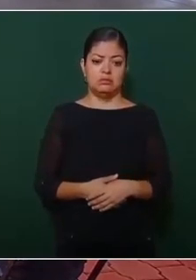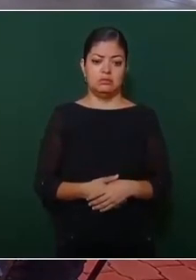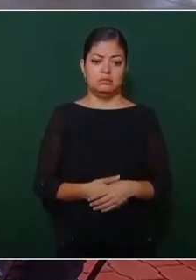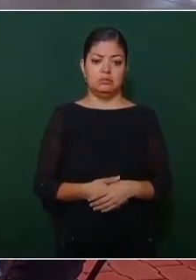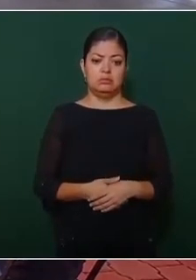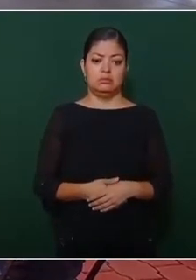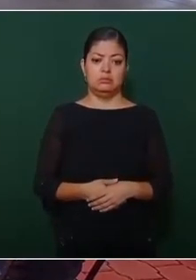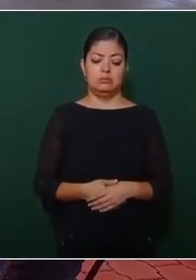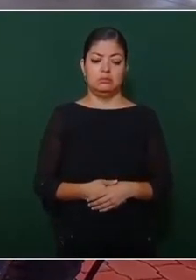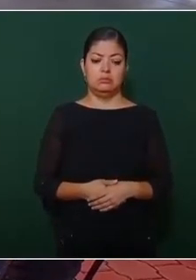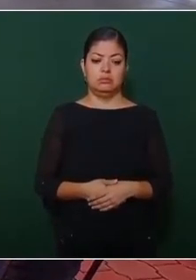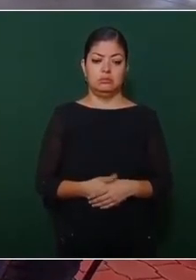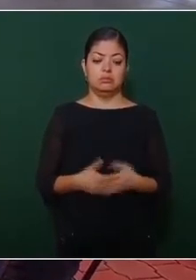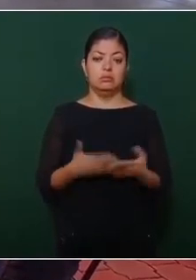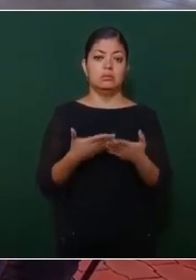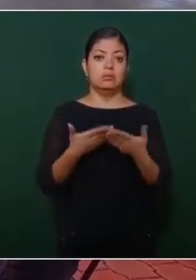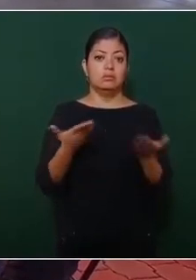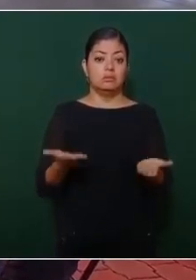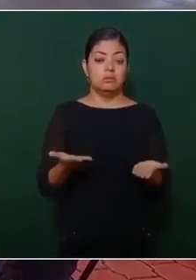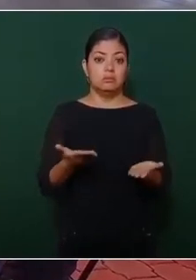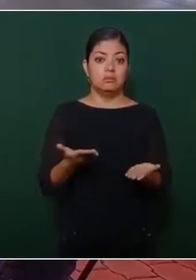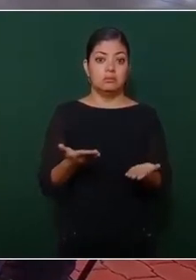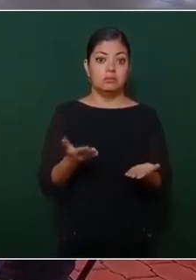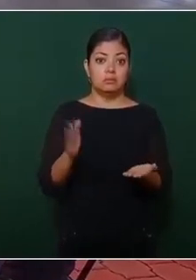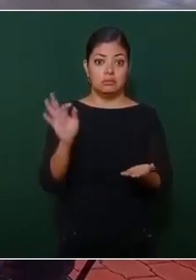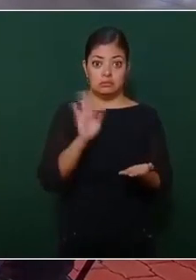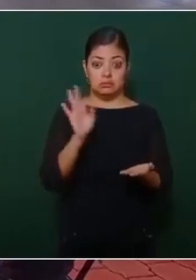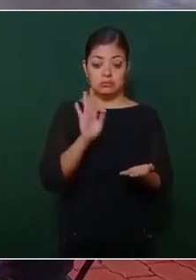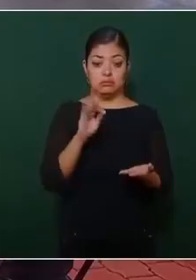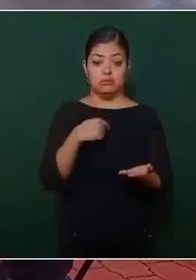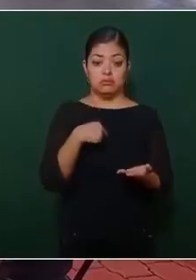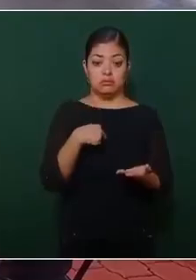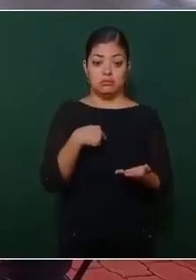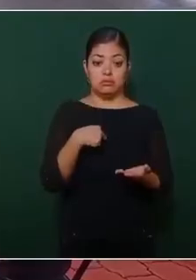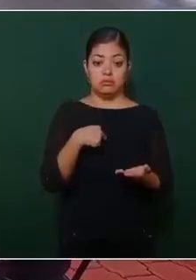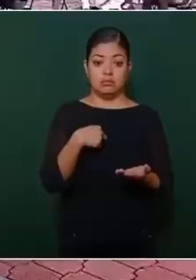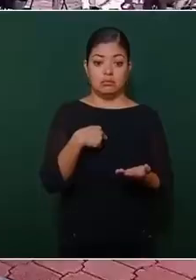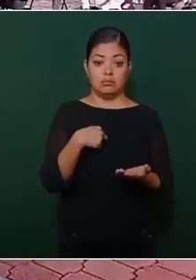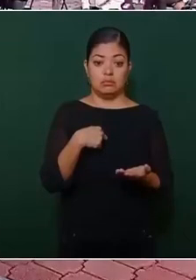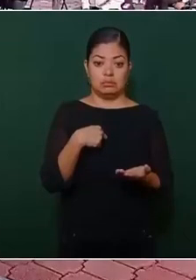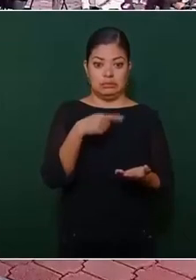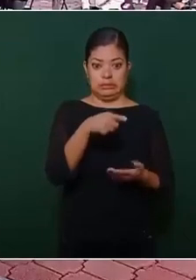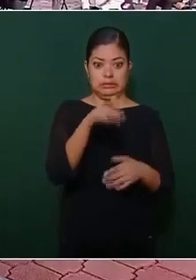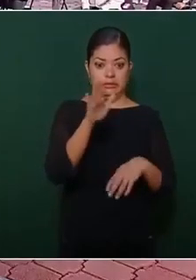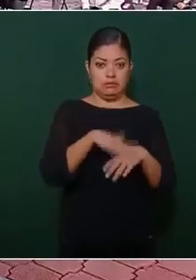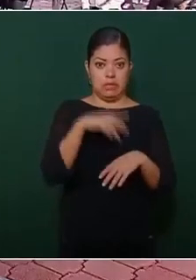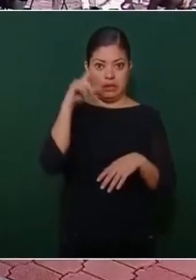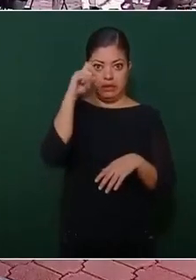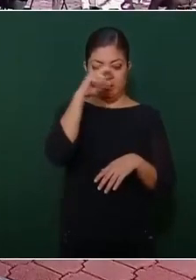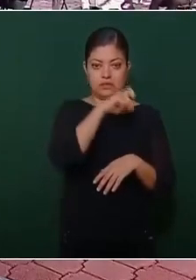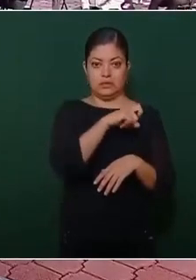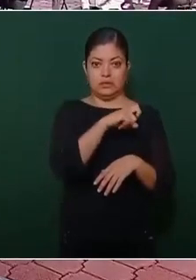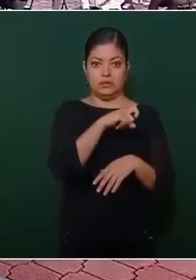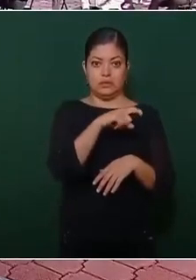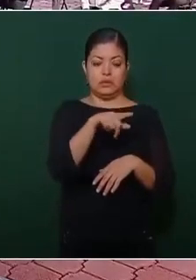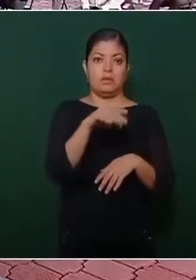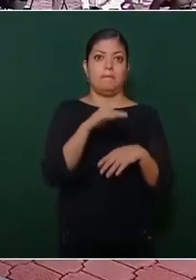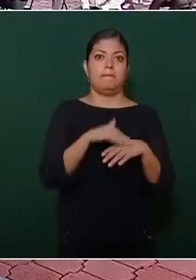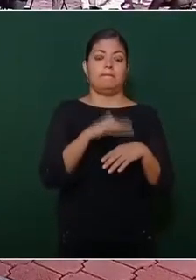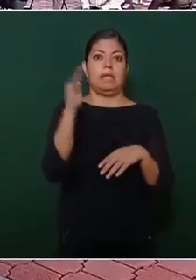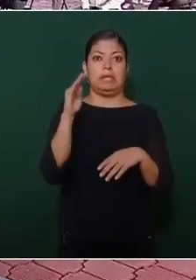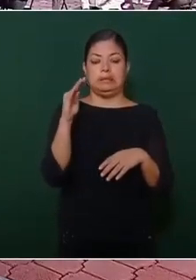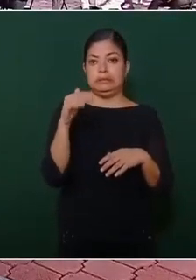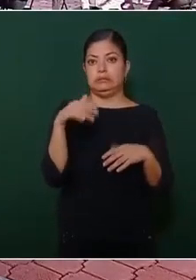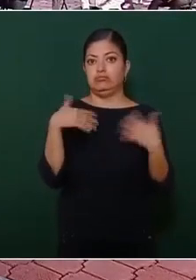Ahora, si les pongo, este es el más difícil, es el que más nos ha